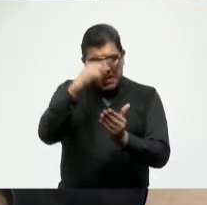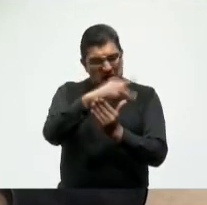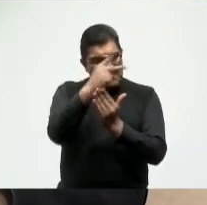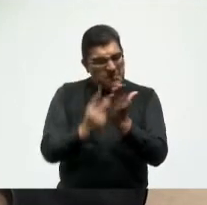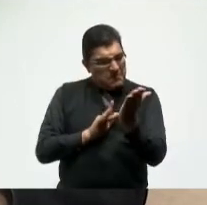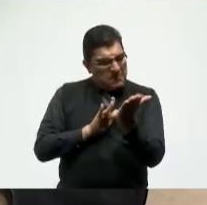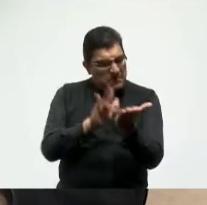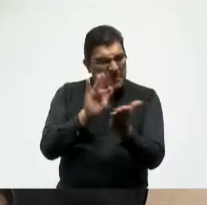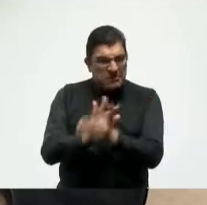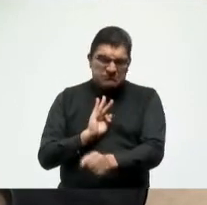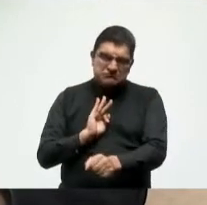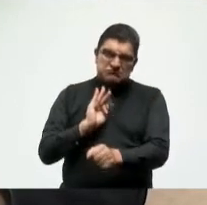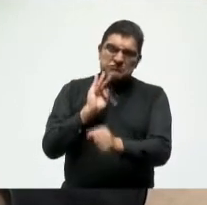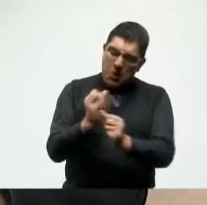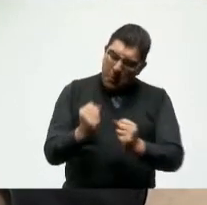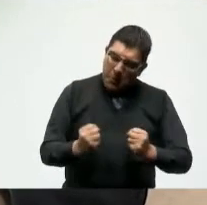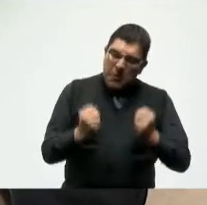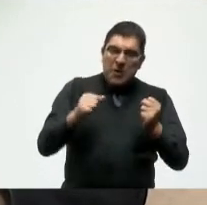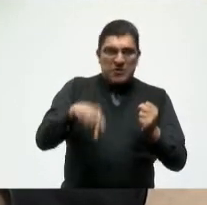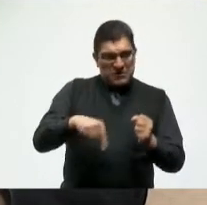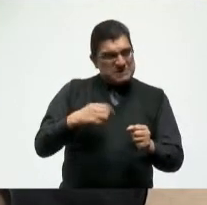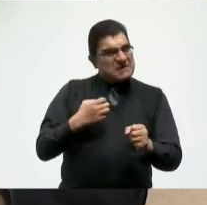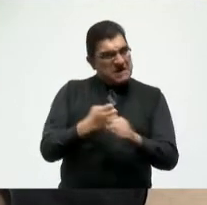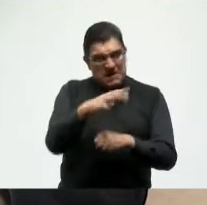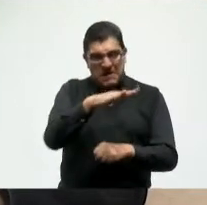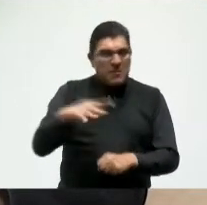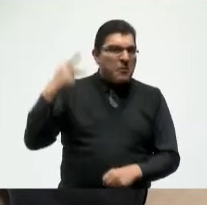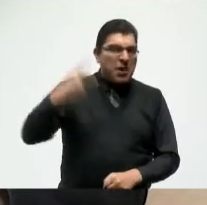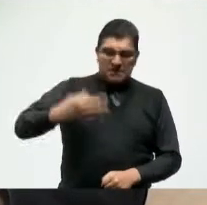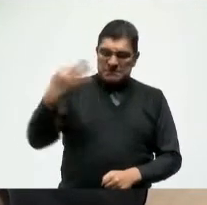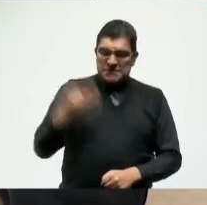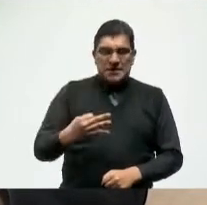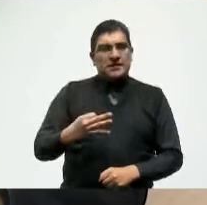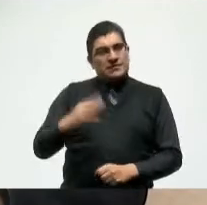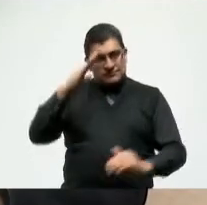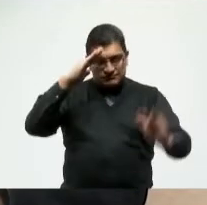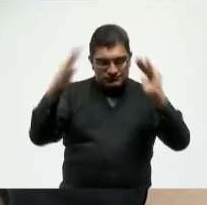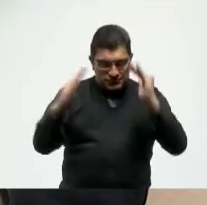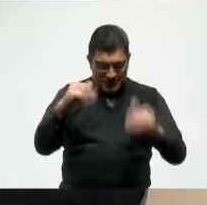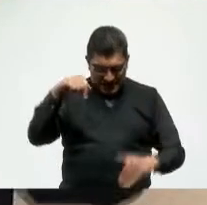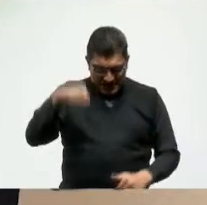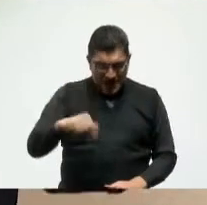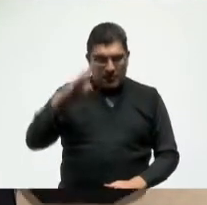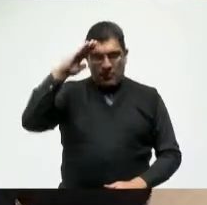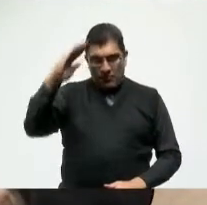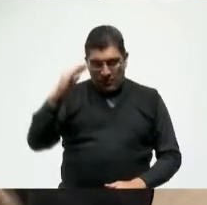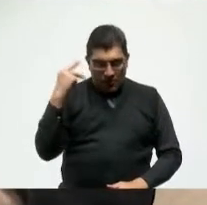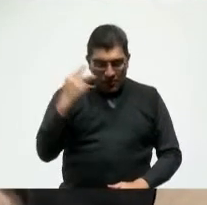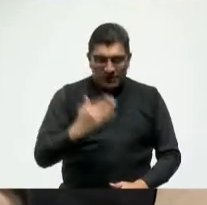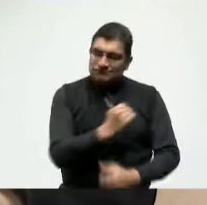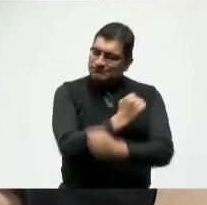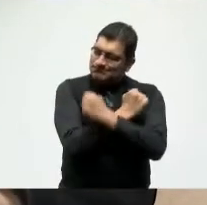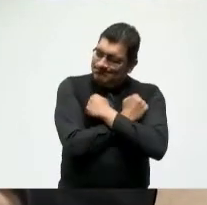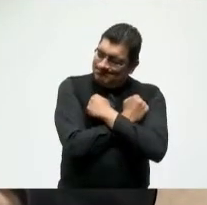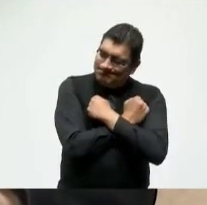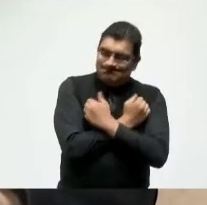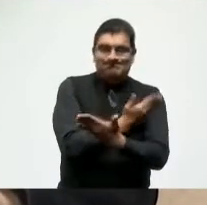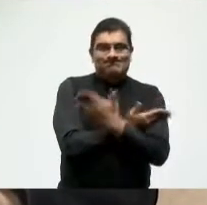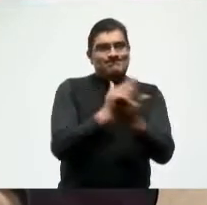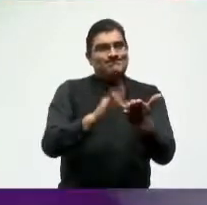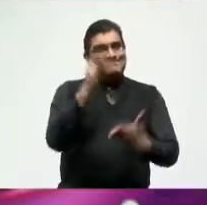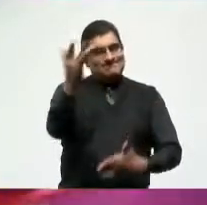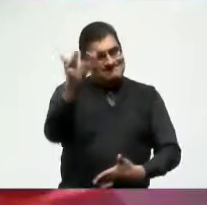que me da muy fuerte en nuestro estado. Los saludos desde Puebla. Un abrazo. Gracias.